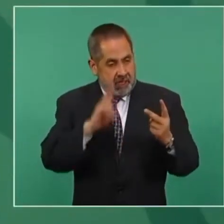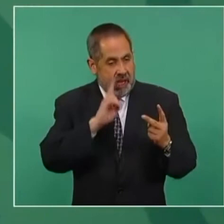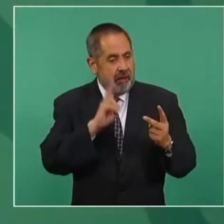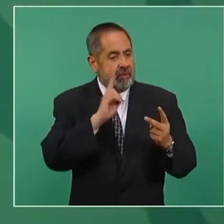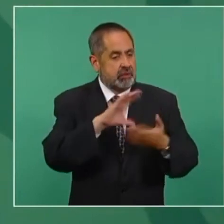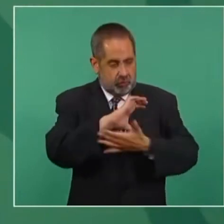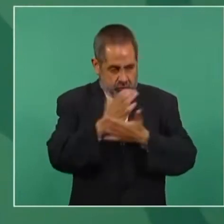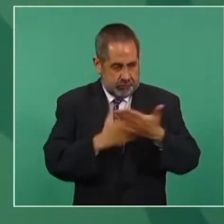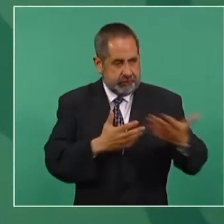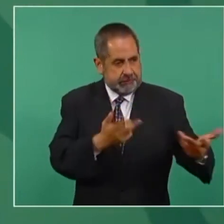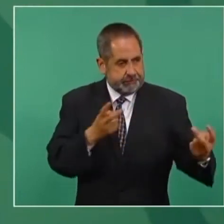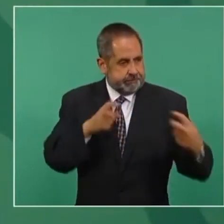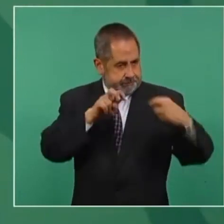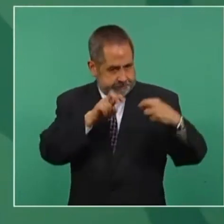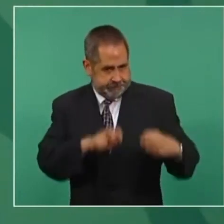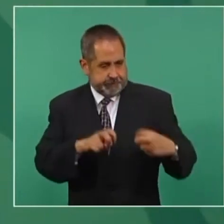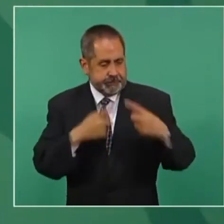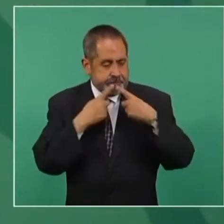revisar los contratos.